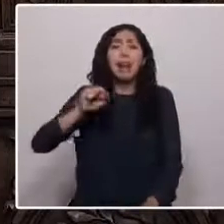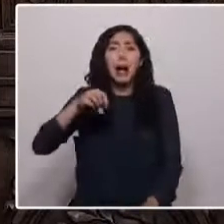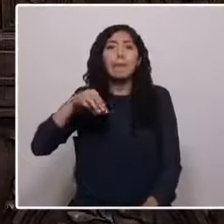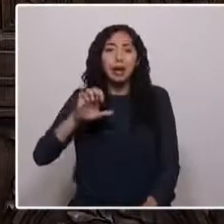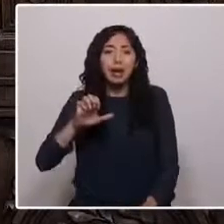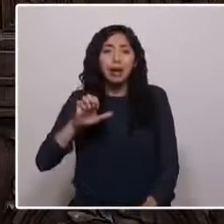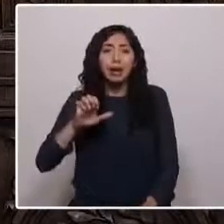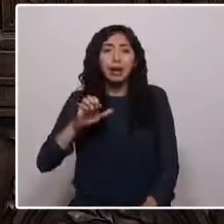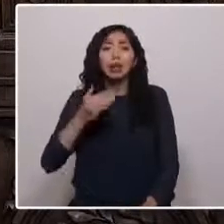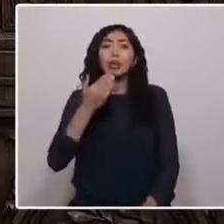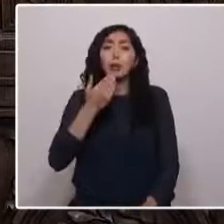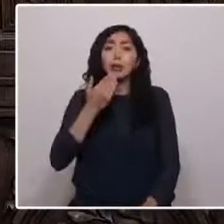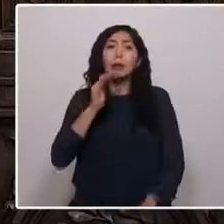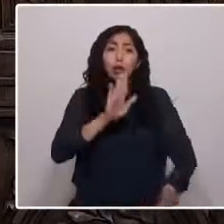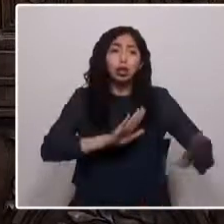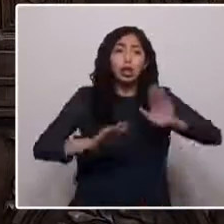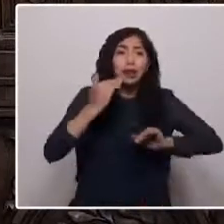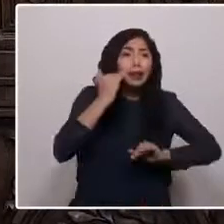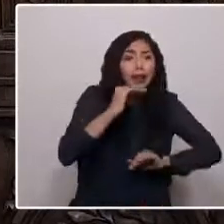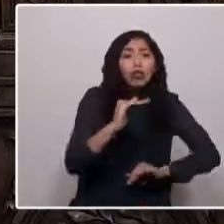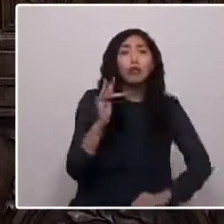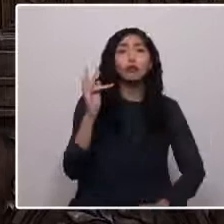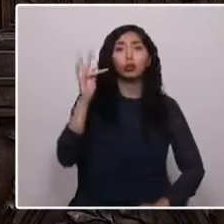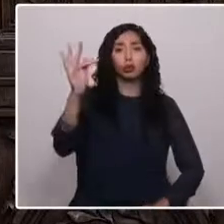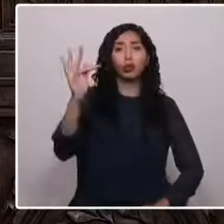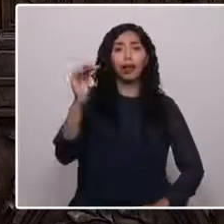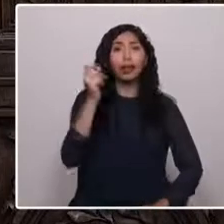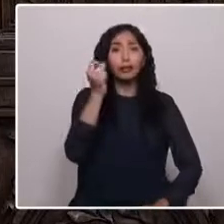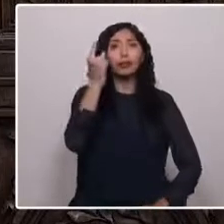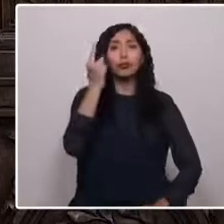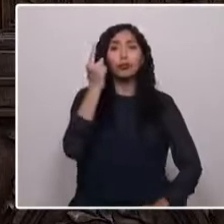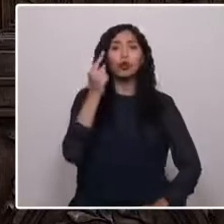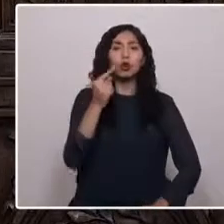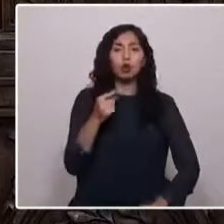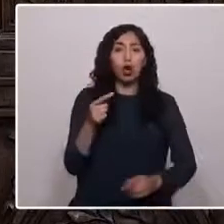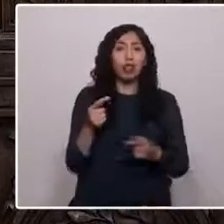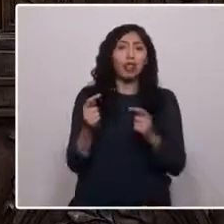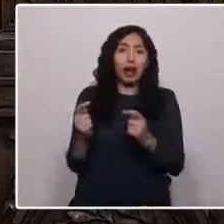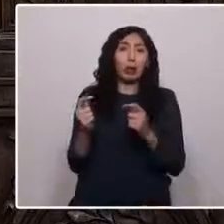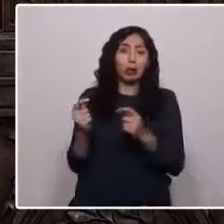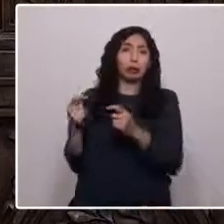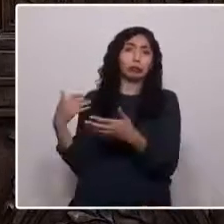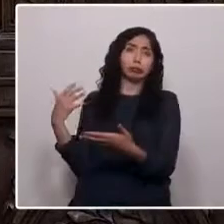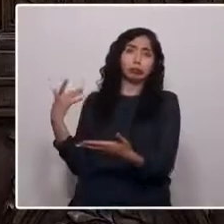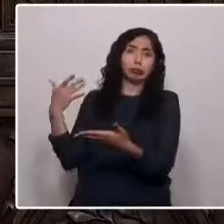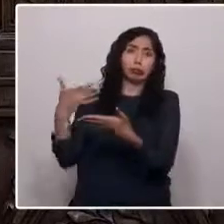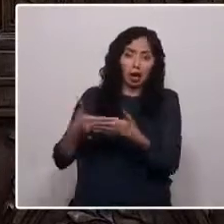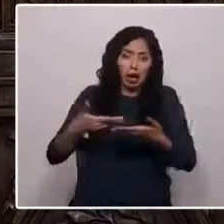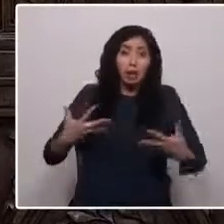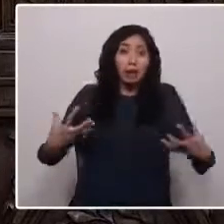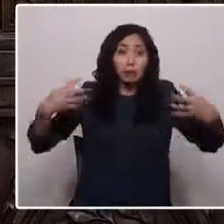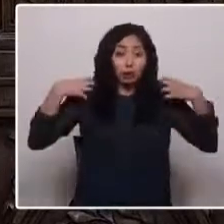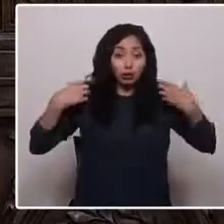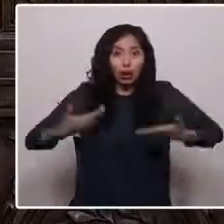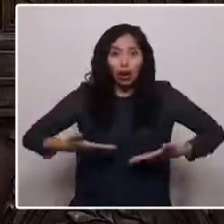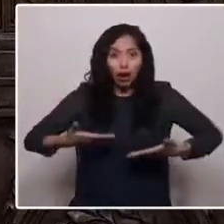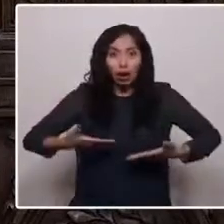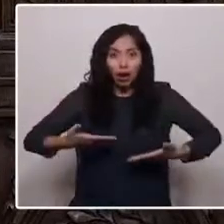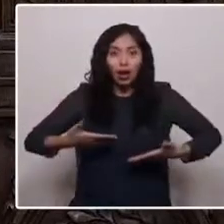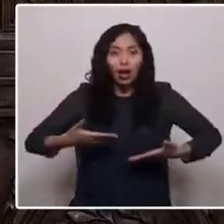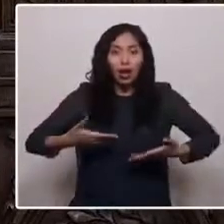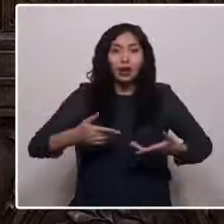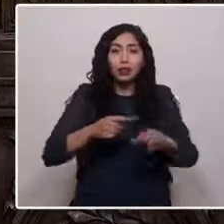que protejamos su futuro y entendamos que nuestra deuda es intergeneracional y es nuestra responsabilidad entregar una mejor sociedad que la que recibimos.